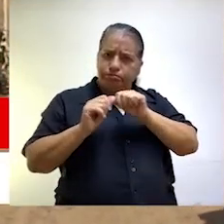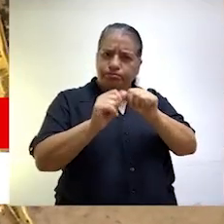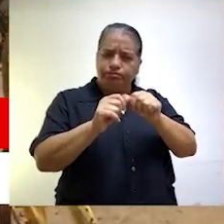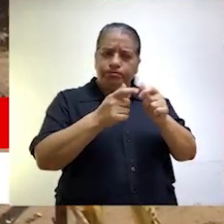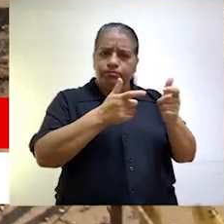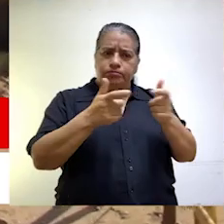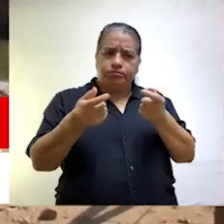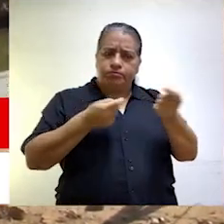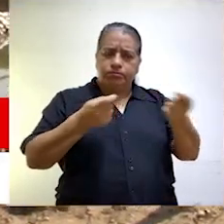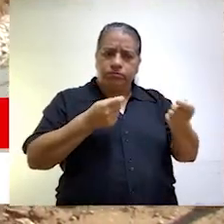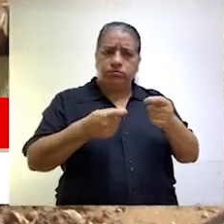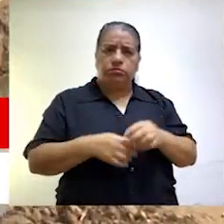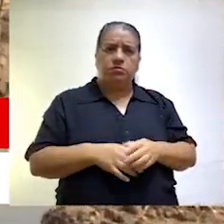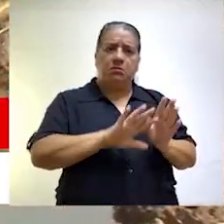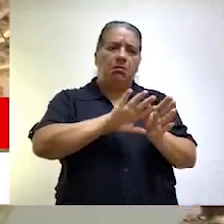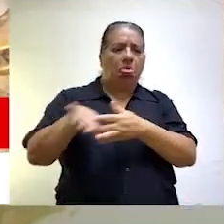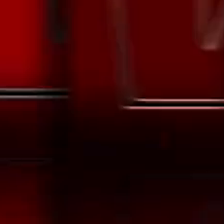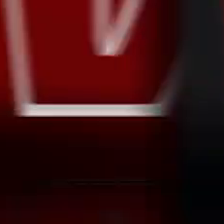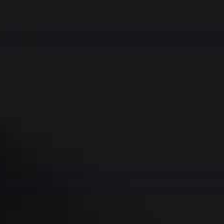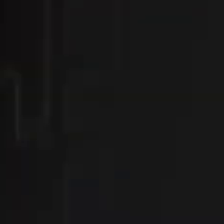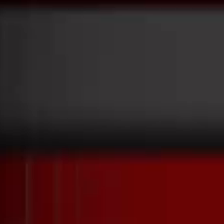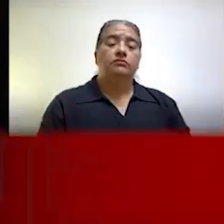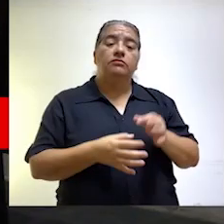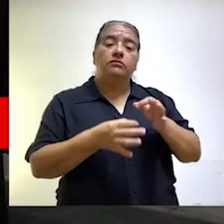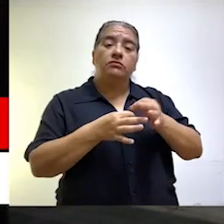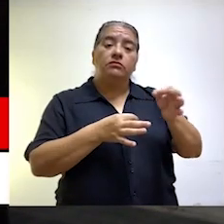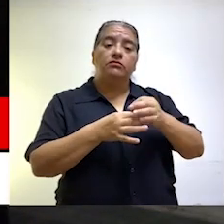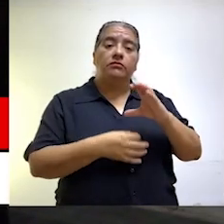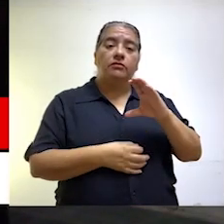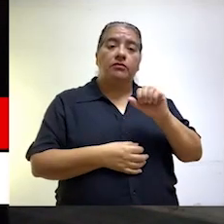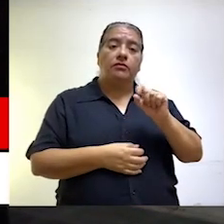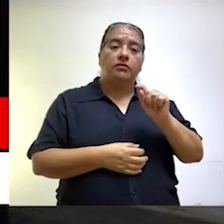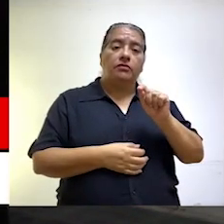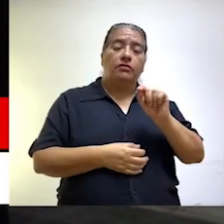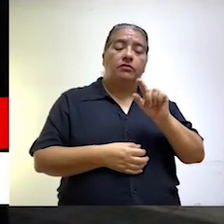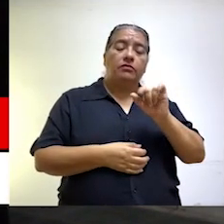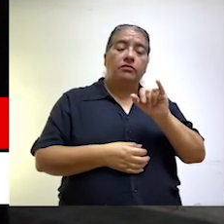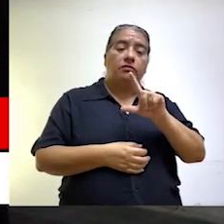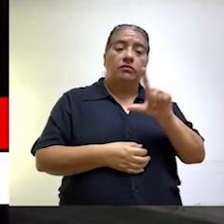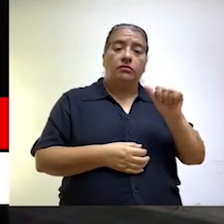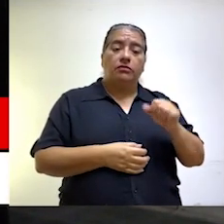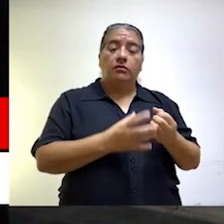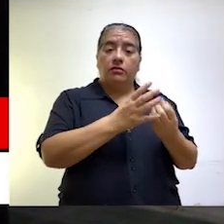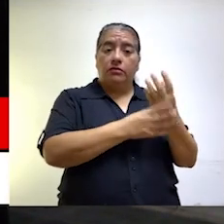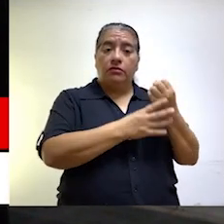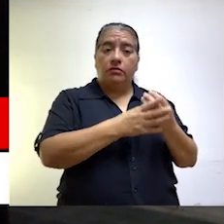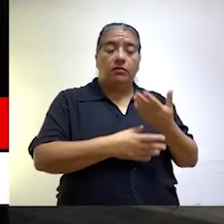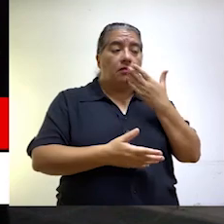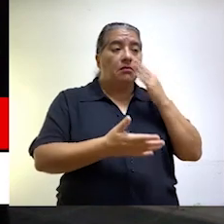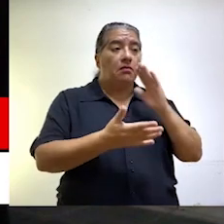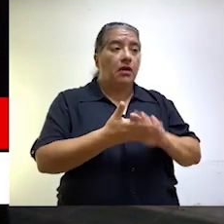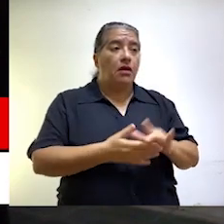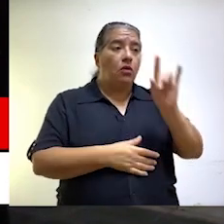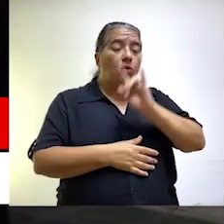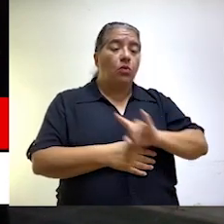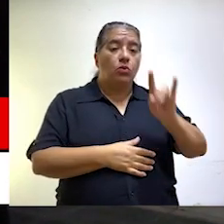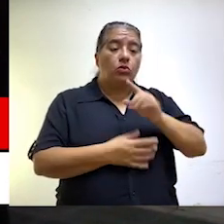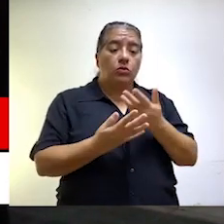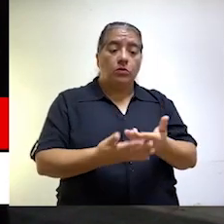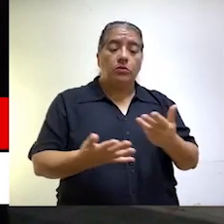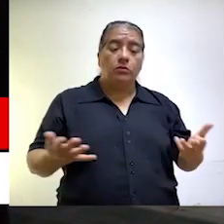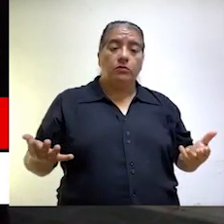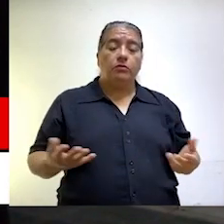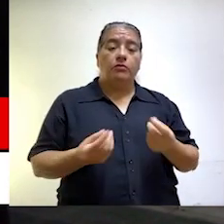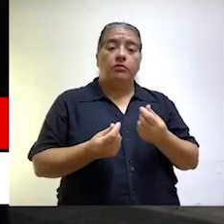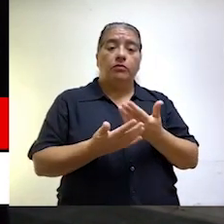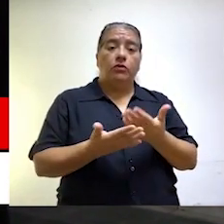arbitraje vigente desde el 2008. La ciudadanía de la provincia de Castilla, en la región Arequipa, alertará sobre las